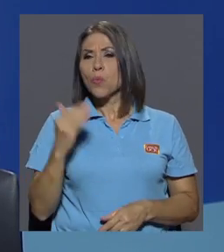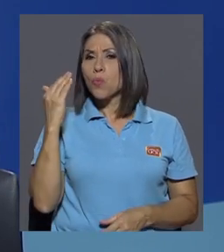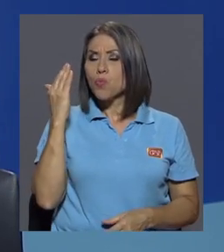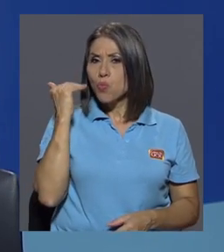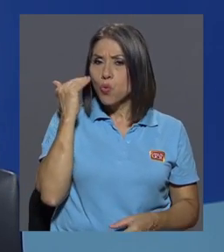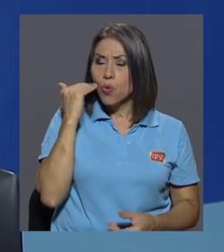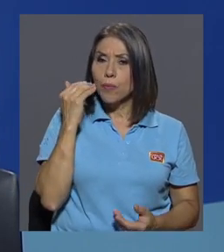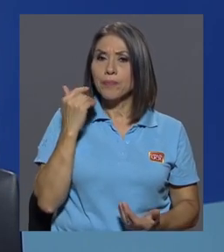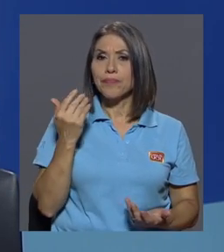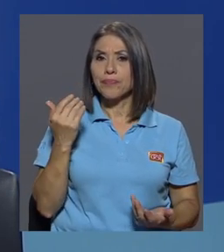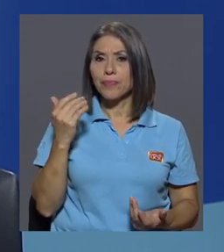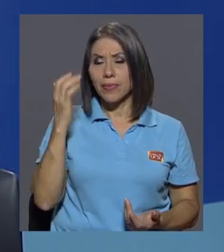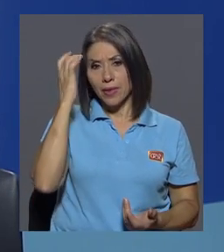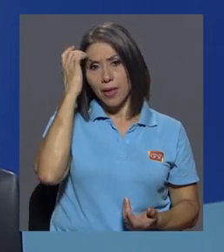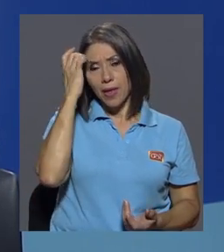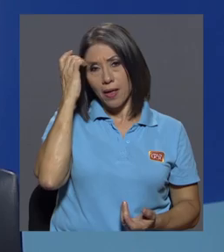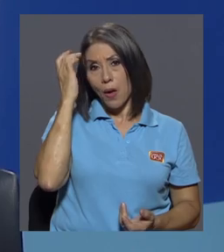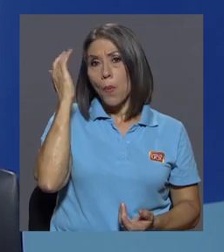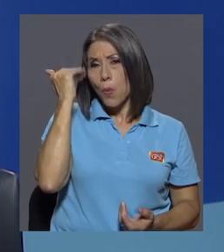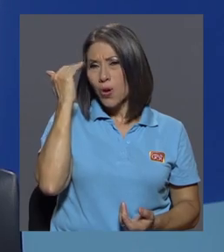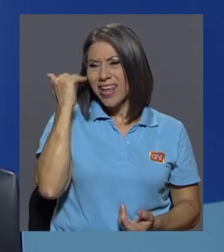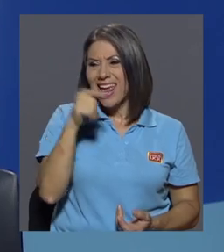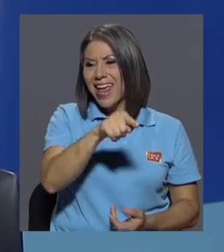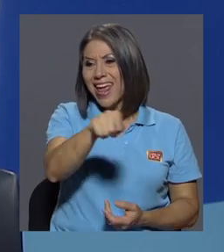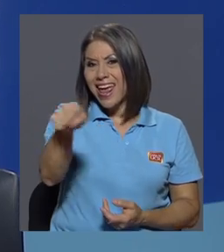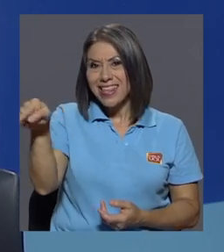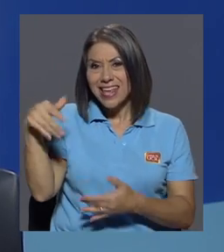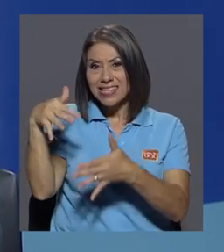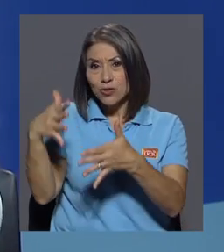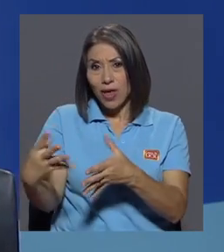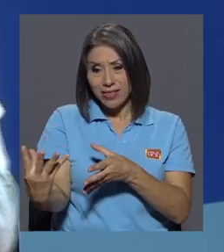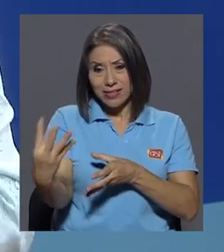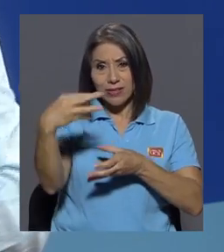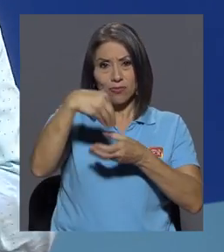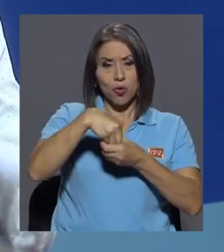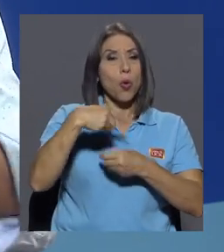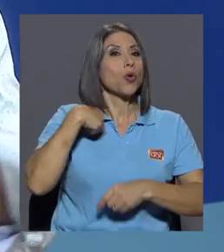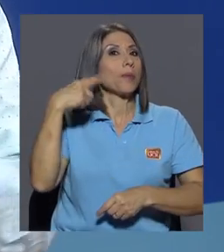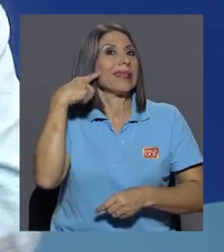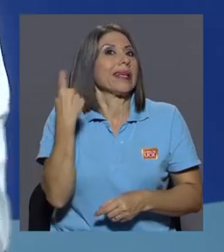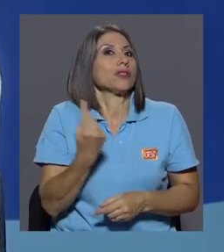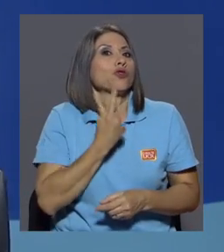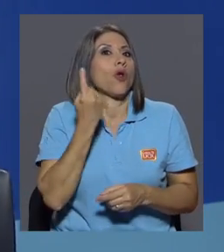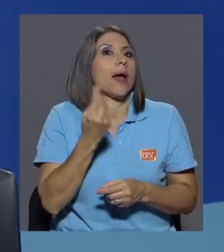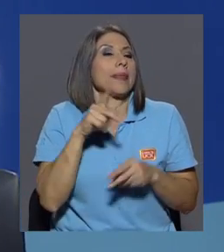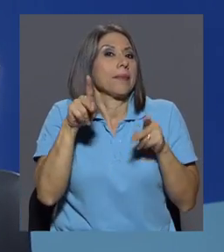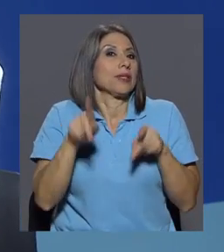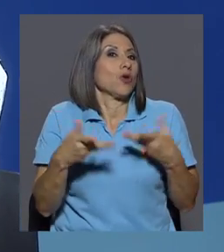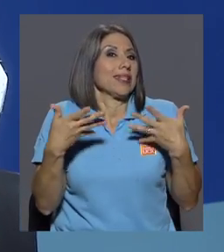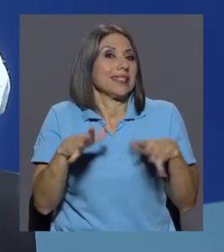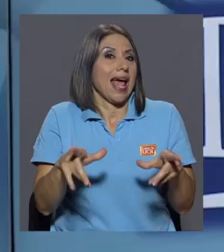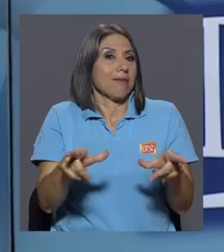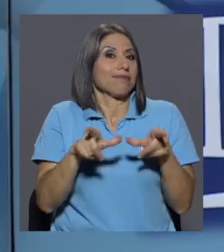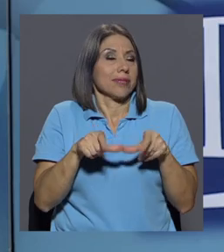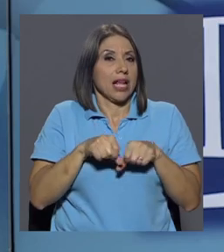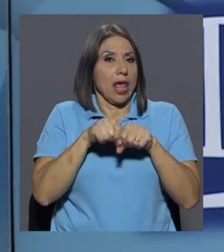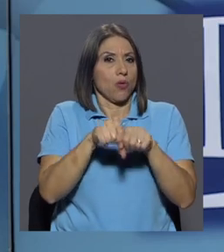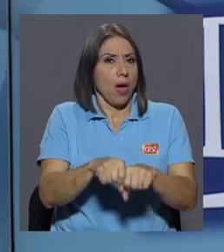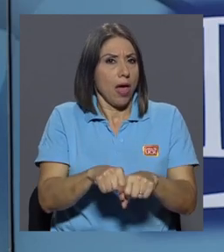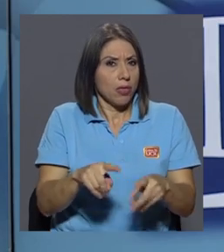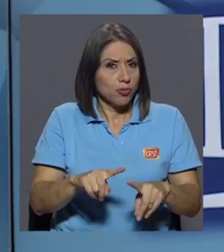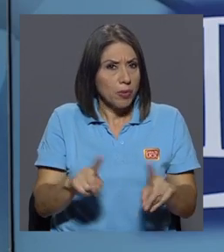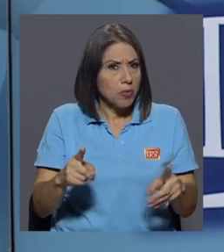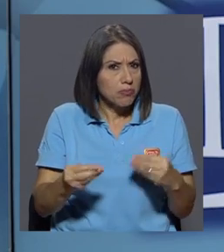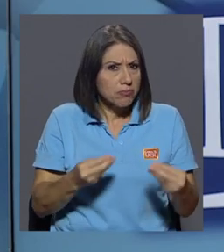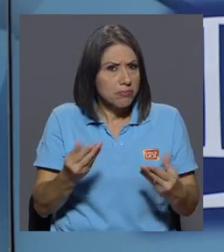inclusión de ellas como estudiantes? Uno pensaría que esto lo desarrollan solo los profesionales ya graduados en la materia. Bueno, se da un